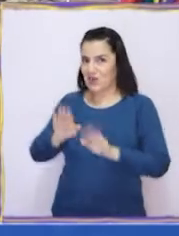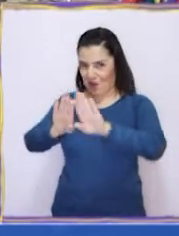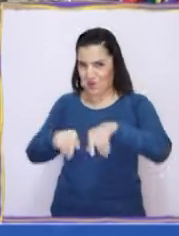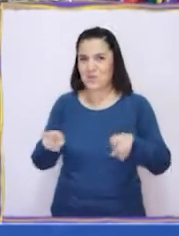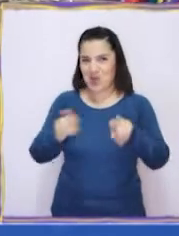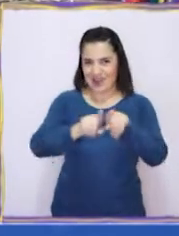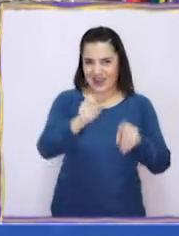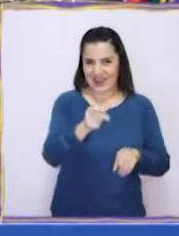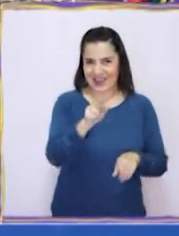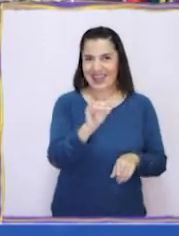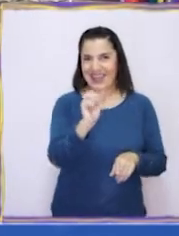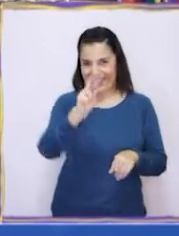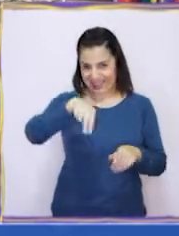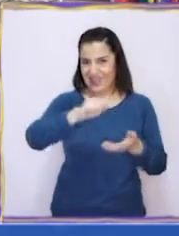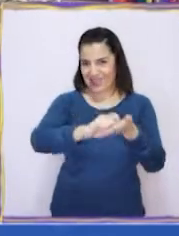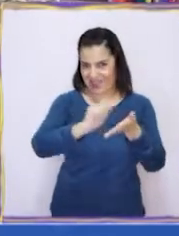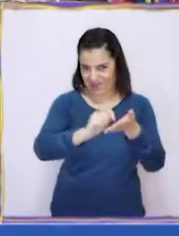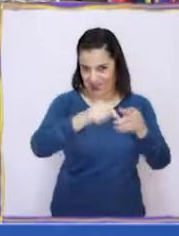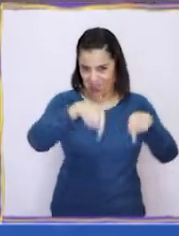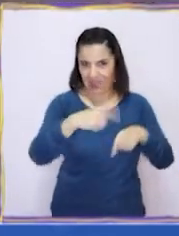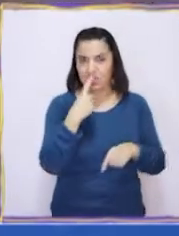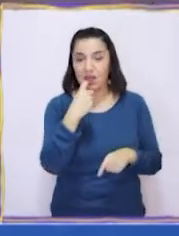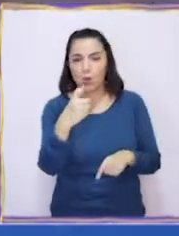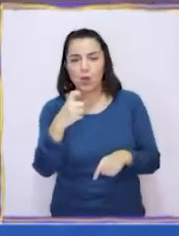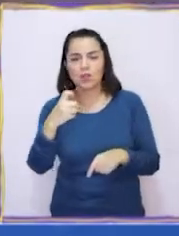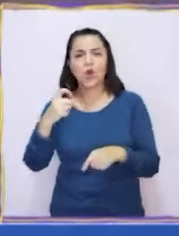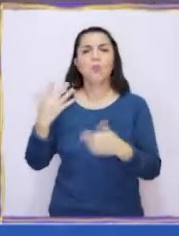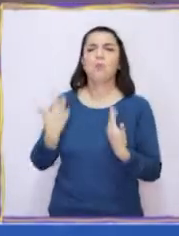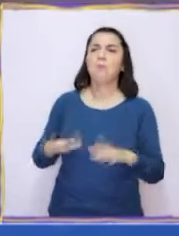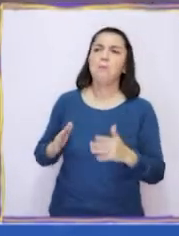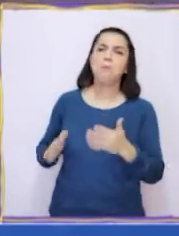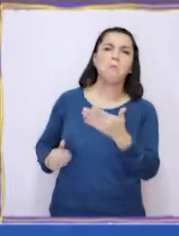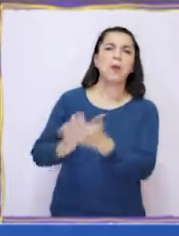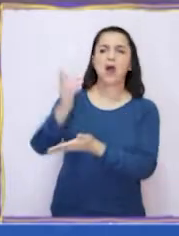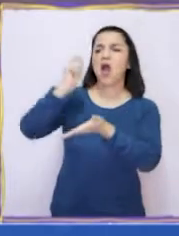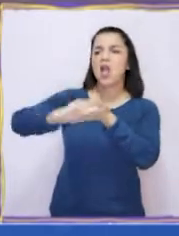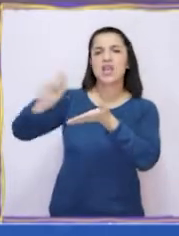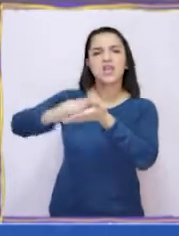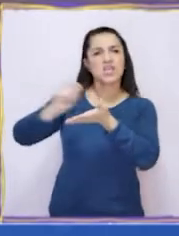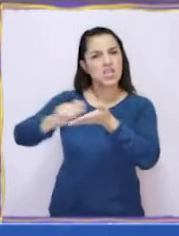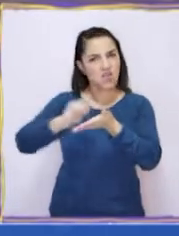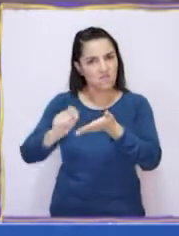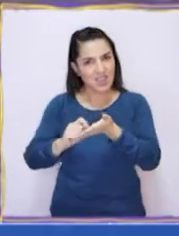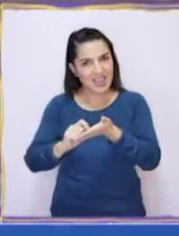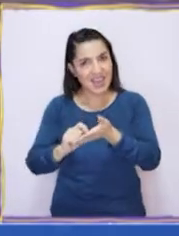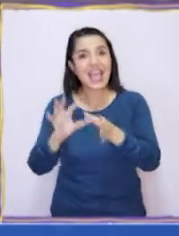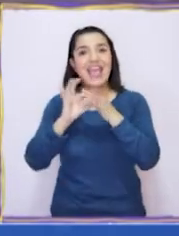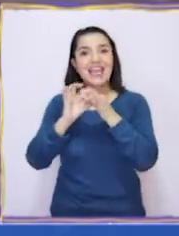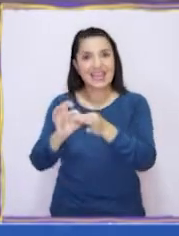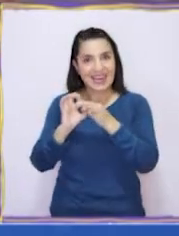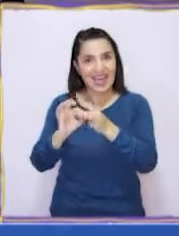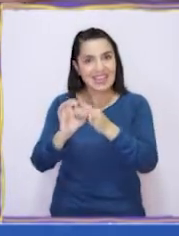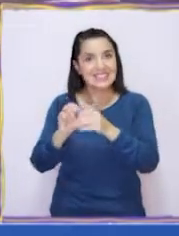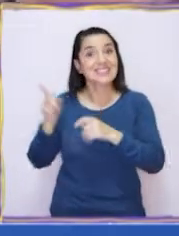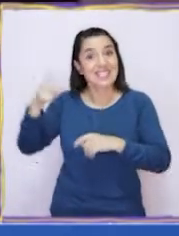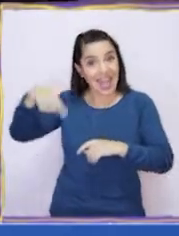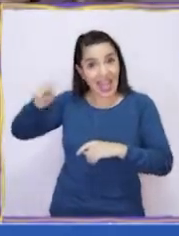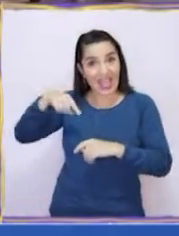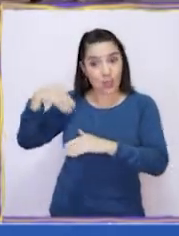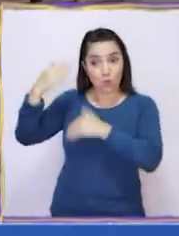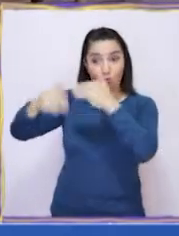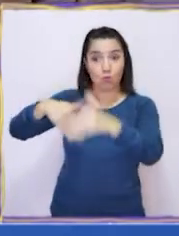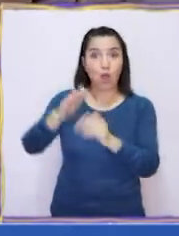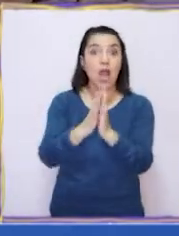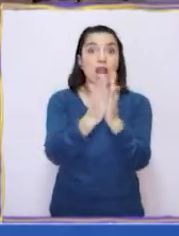personas como los hermanos Grimm decidieron comenzar a escribirlos y gracias a ellos se conservan